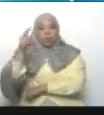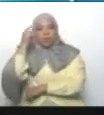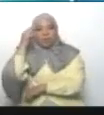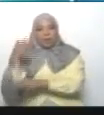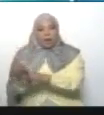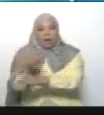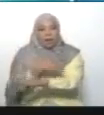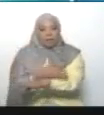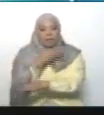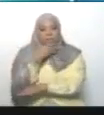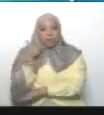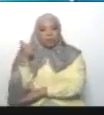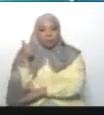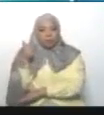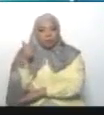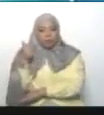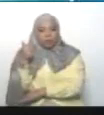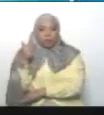fuera antes.